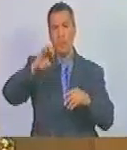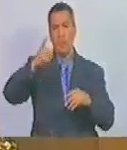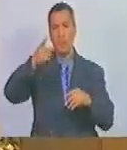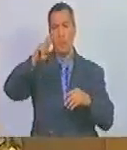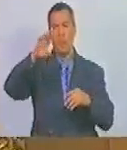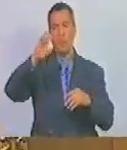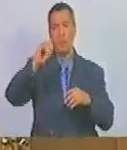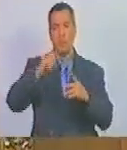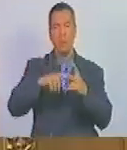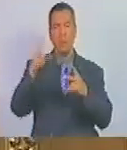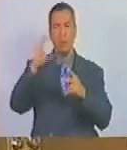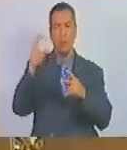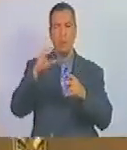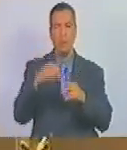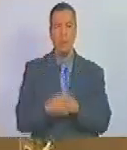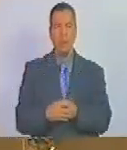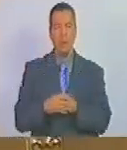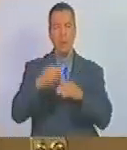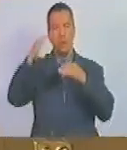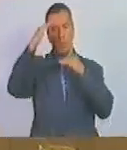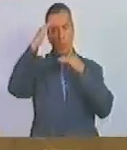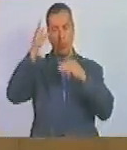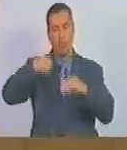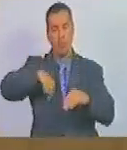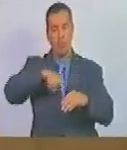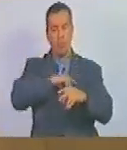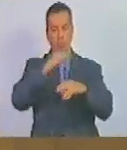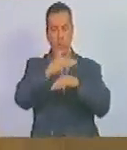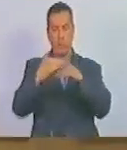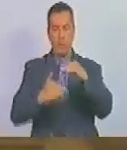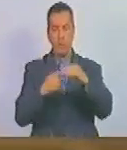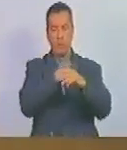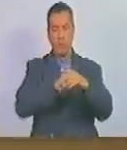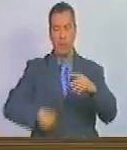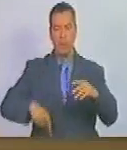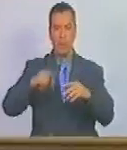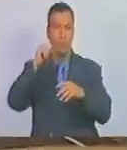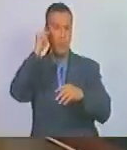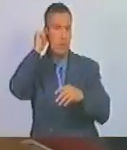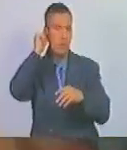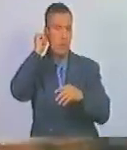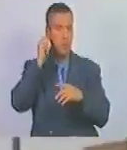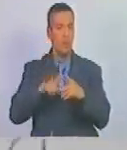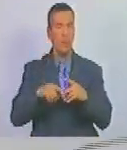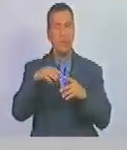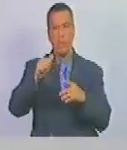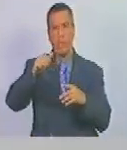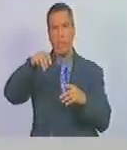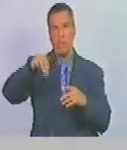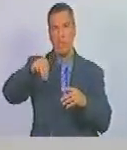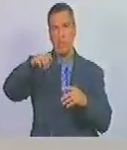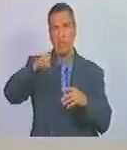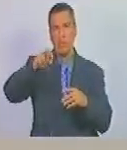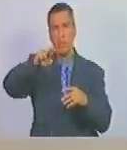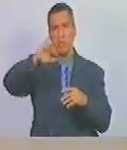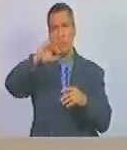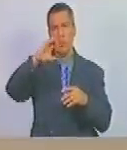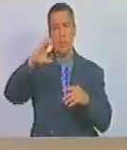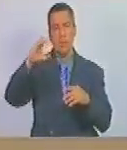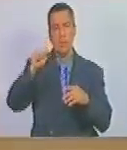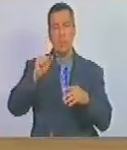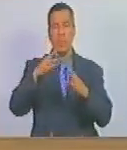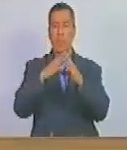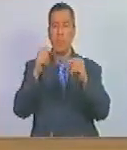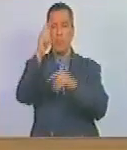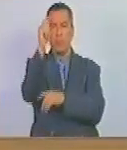caraqueño y saludar a nuestra segunda vicepresidenta américa saludar a todos los